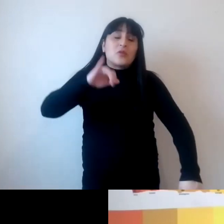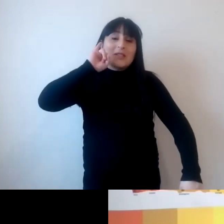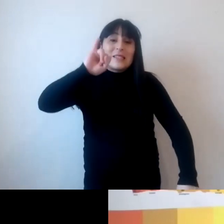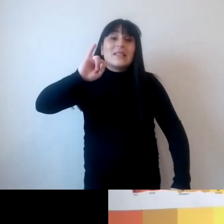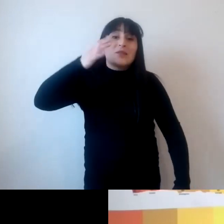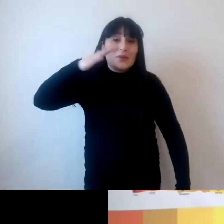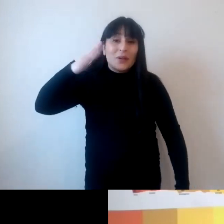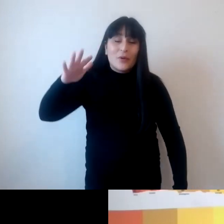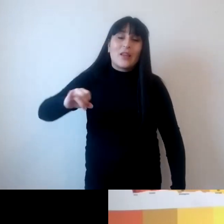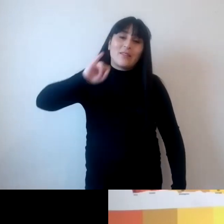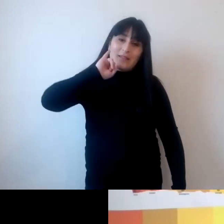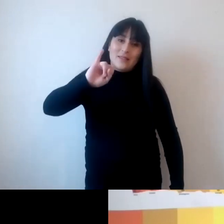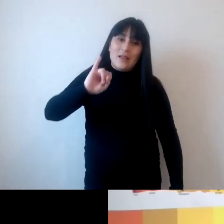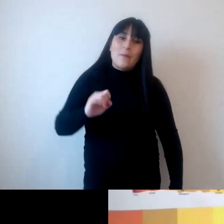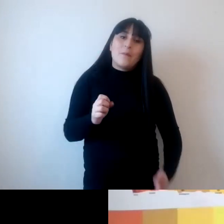conocimientos para el cambio